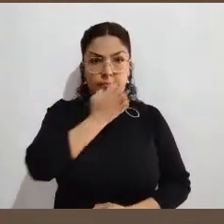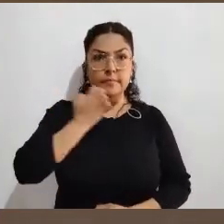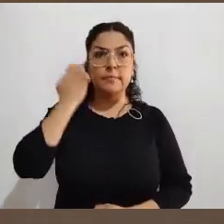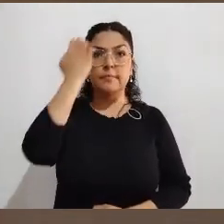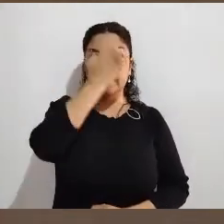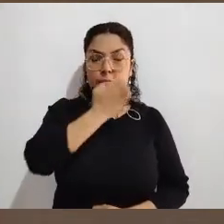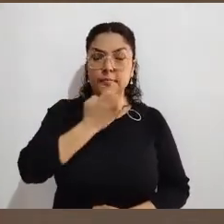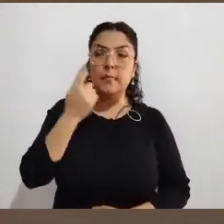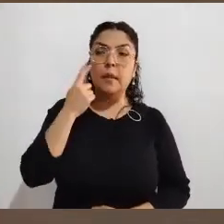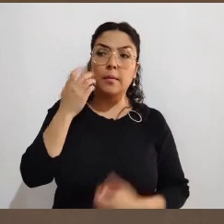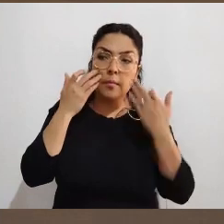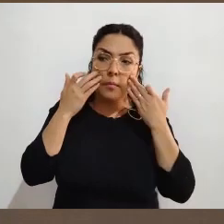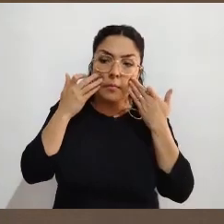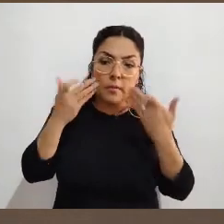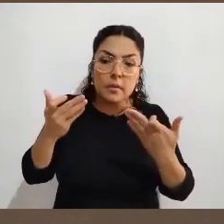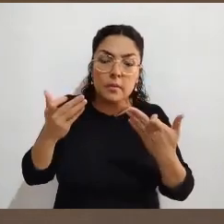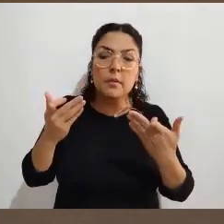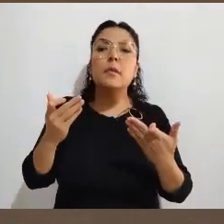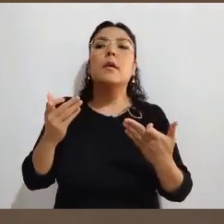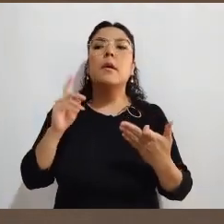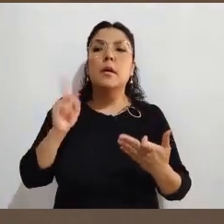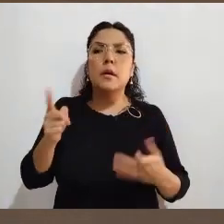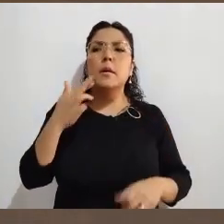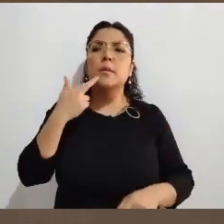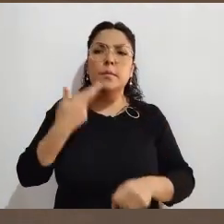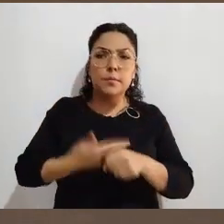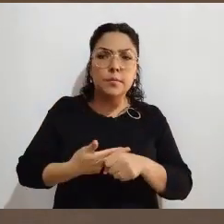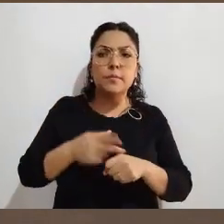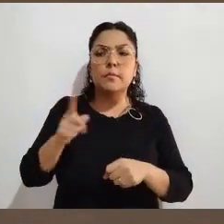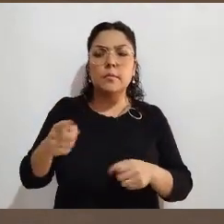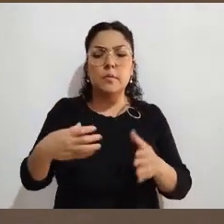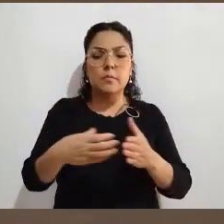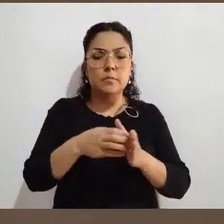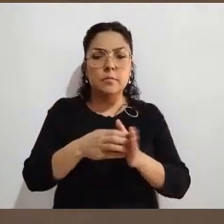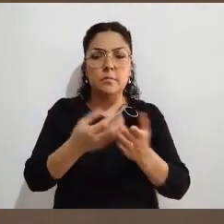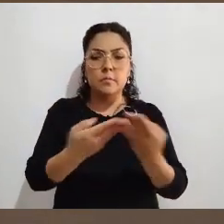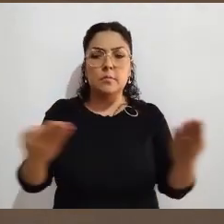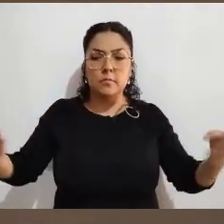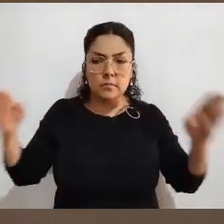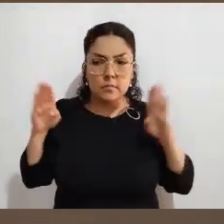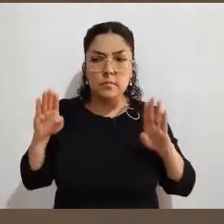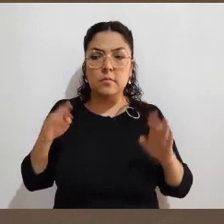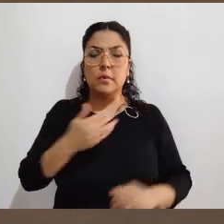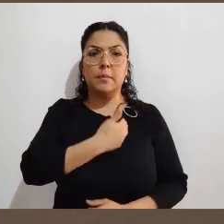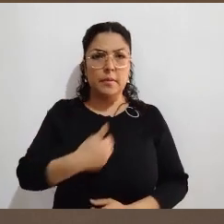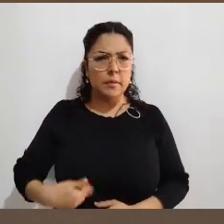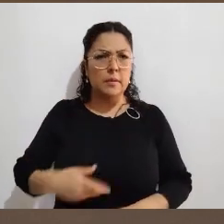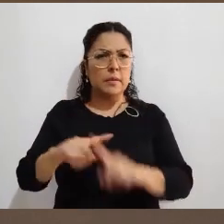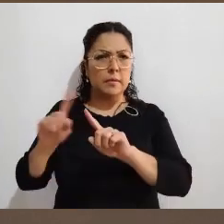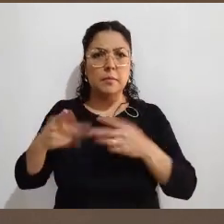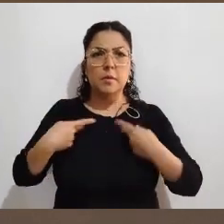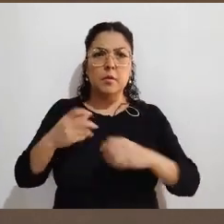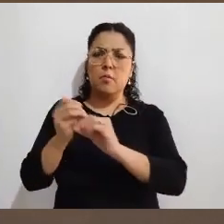Funcionarios de casilla, capacitadores electorales, supervisores electorales, representaciones partidistas, la propia